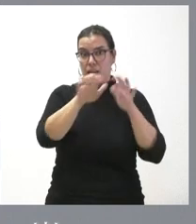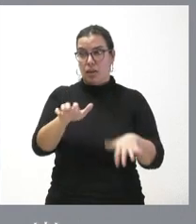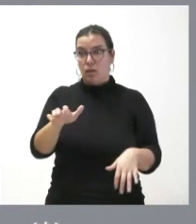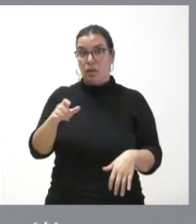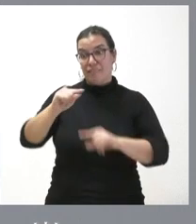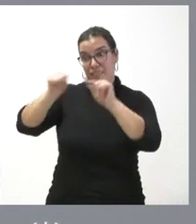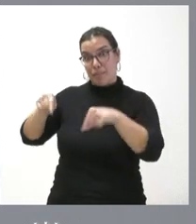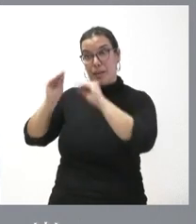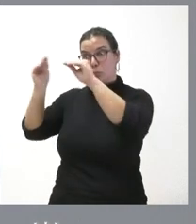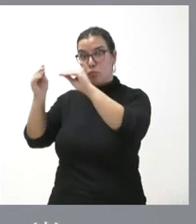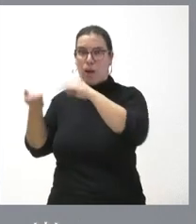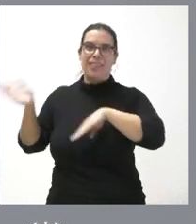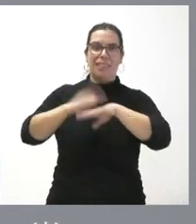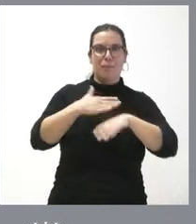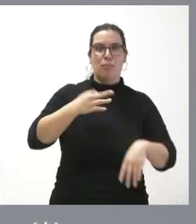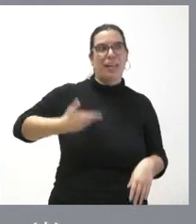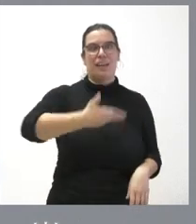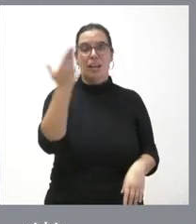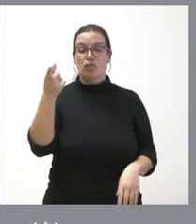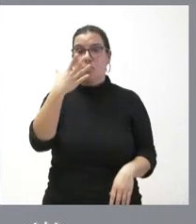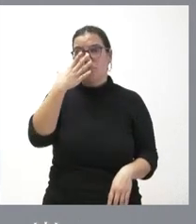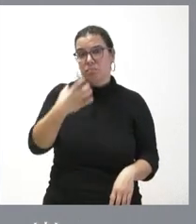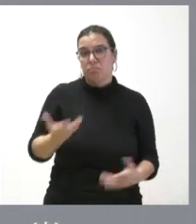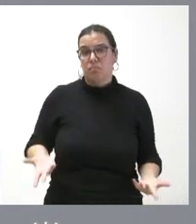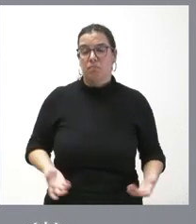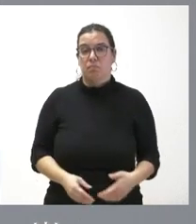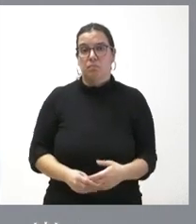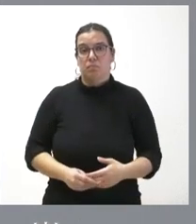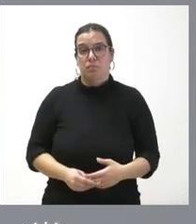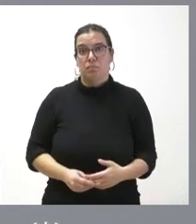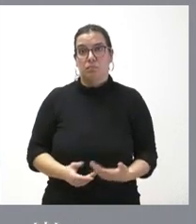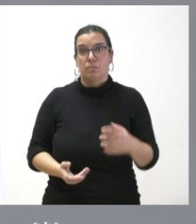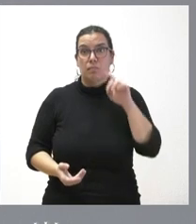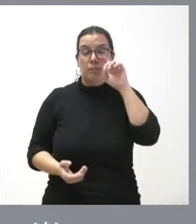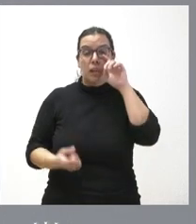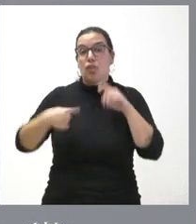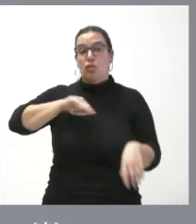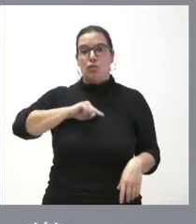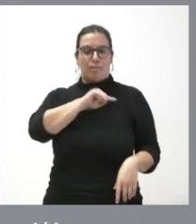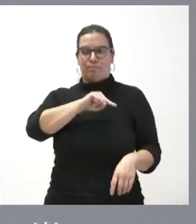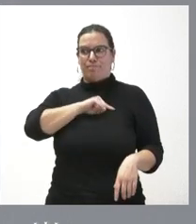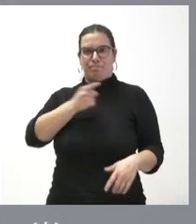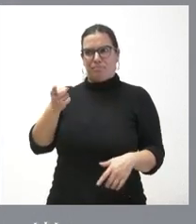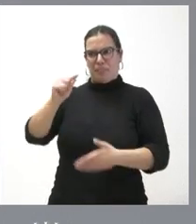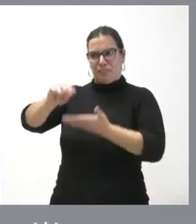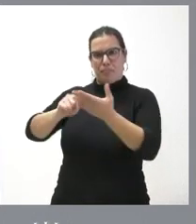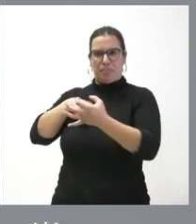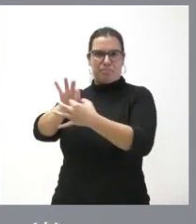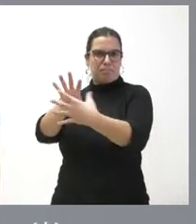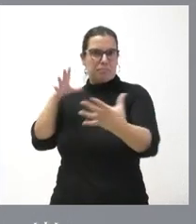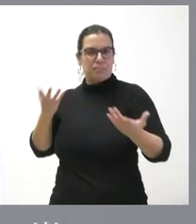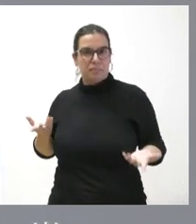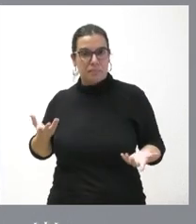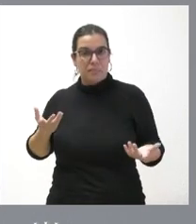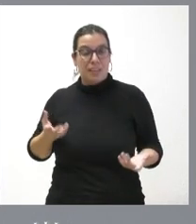han firmado y eso es realmente muy triste para los que no nos sentimos identificados con lo que aquí se ha firmado y lo que